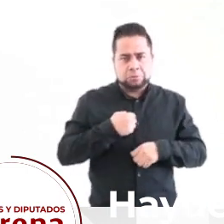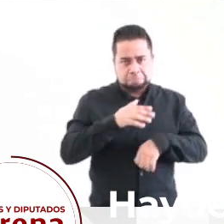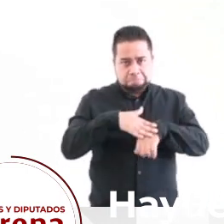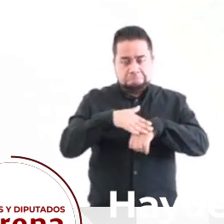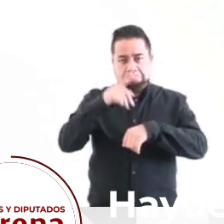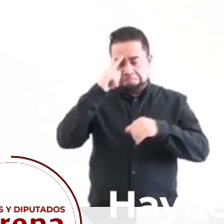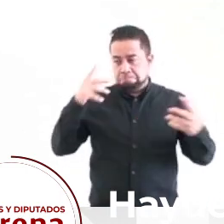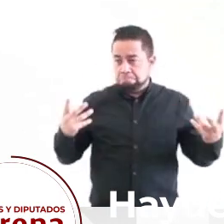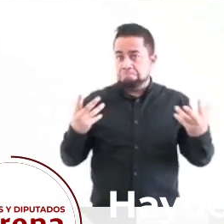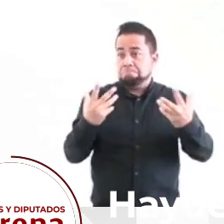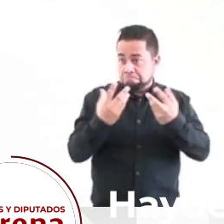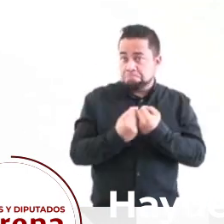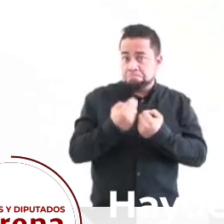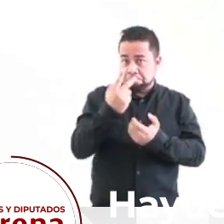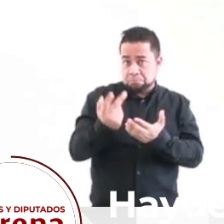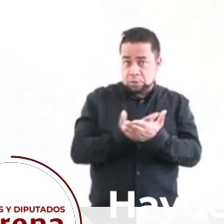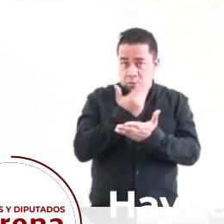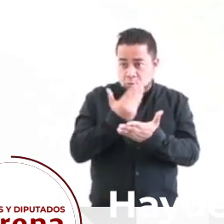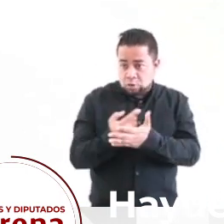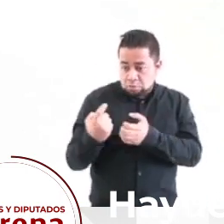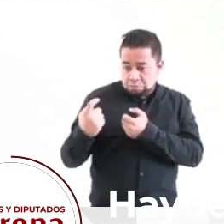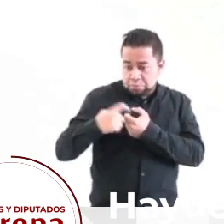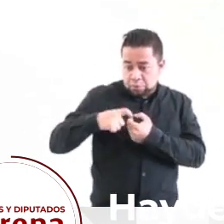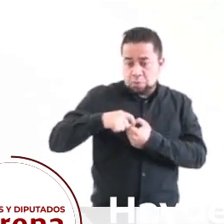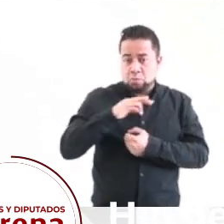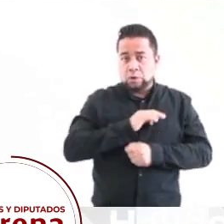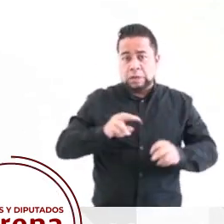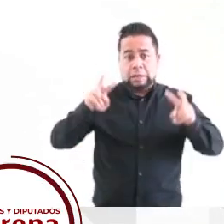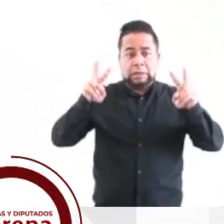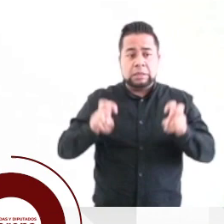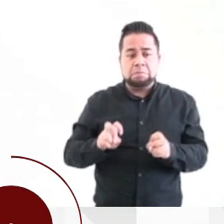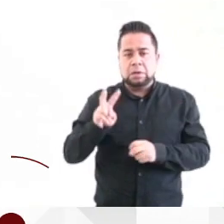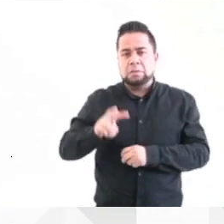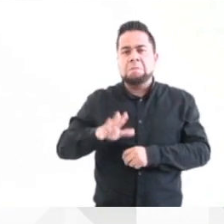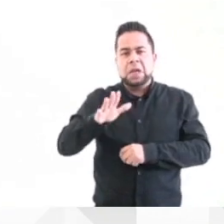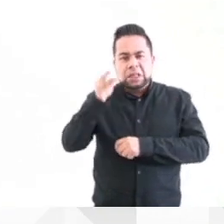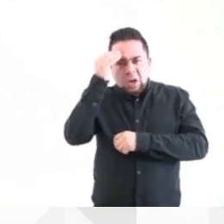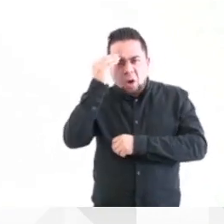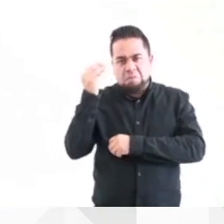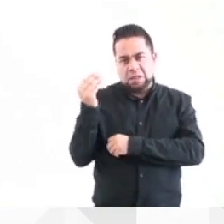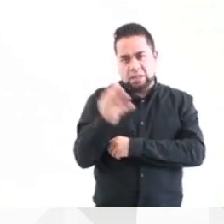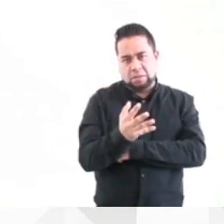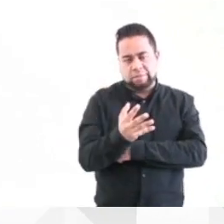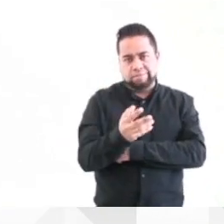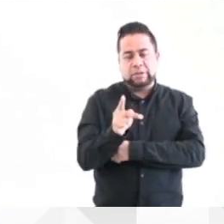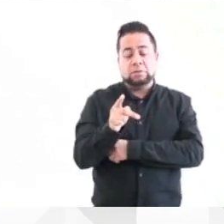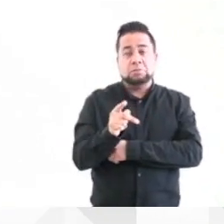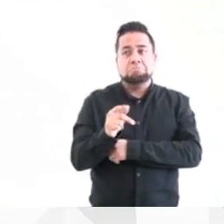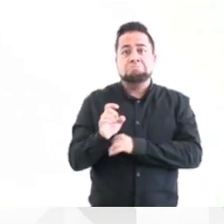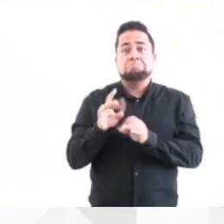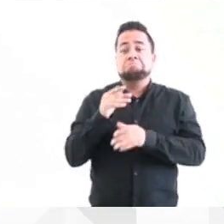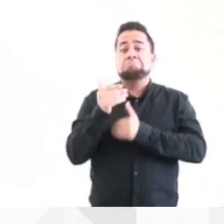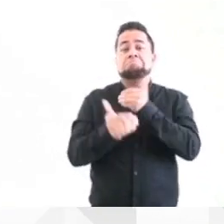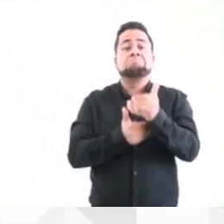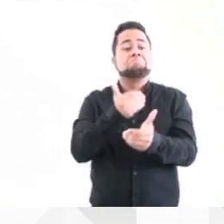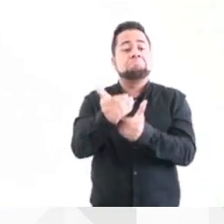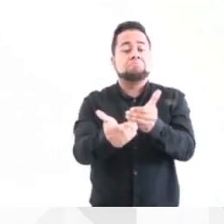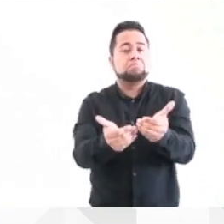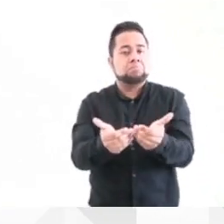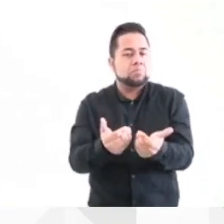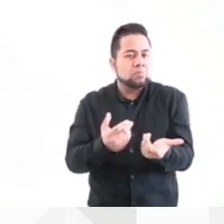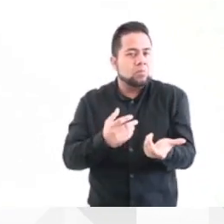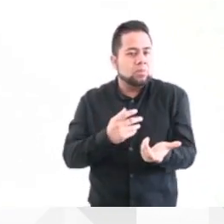invito a sumarse a esta iniciativa de un tema que por demás es olvidado, pero que el día de mañana cuando llegue a ser ya